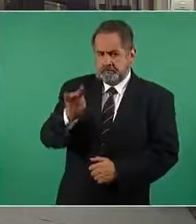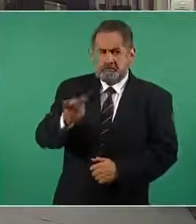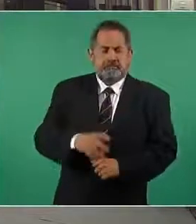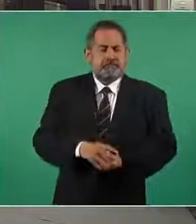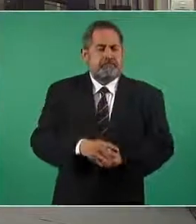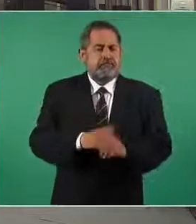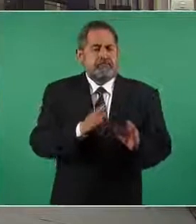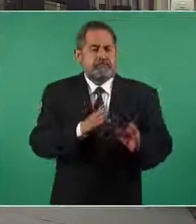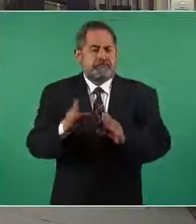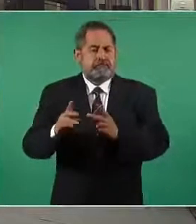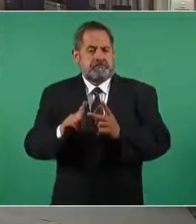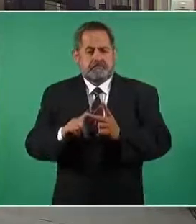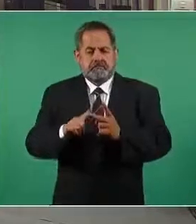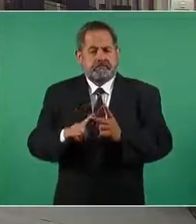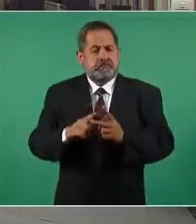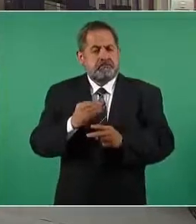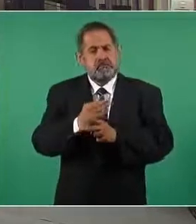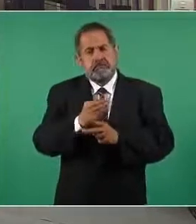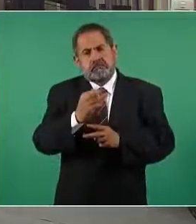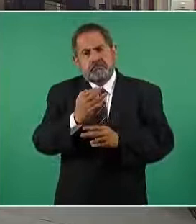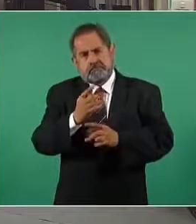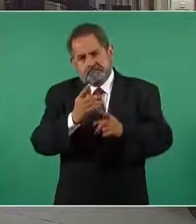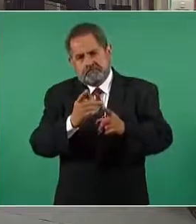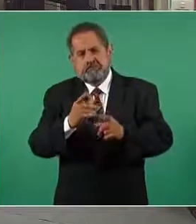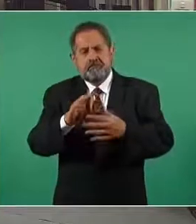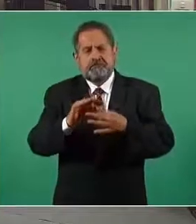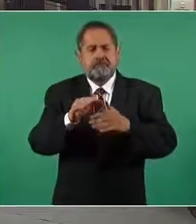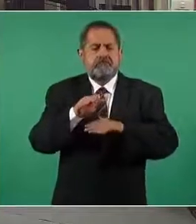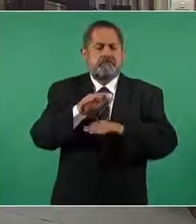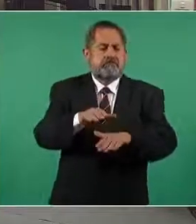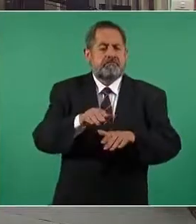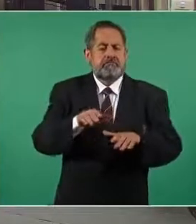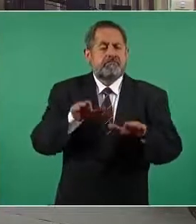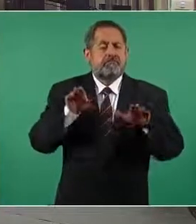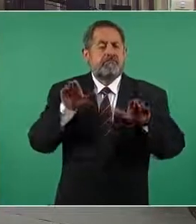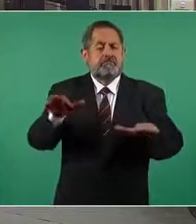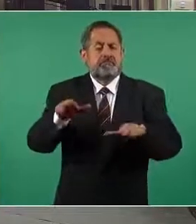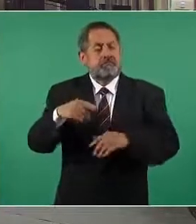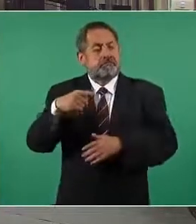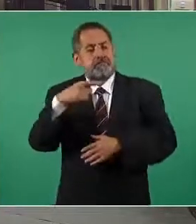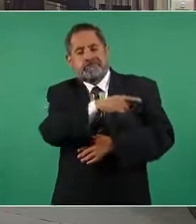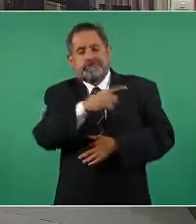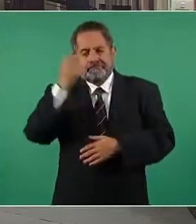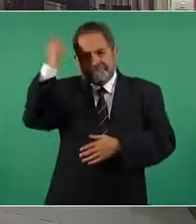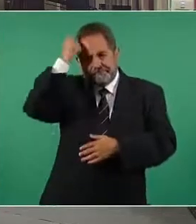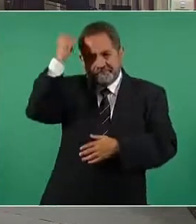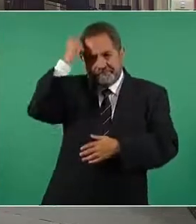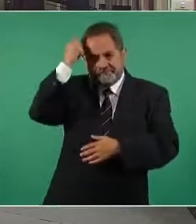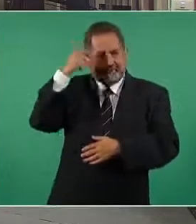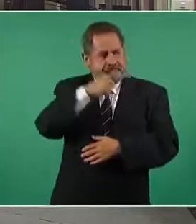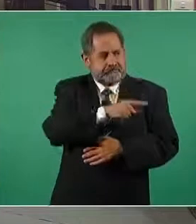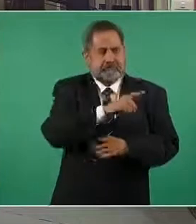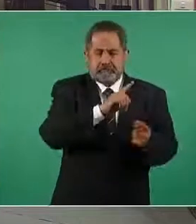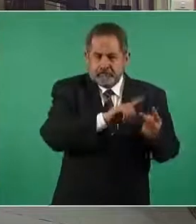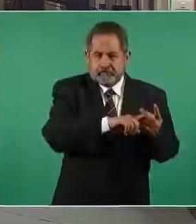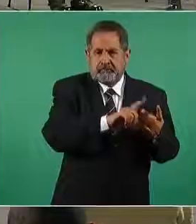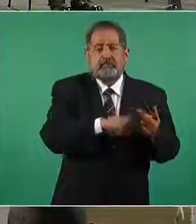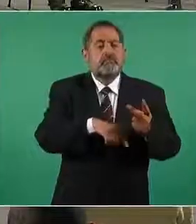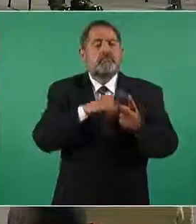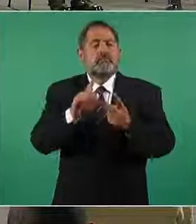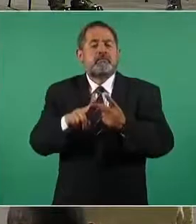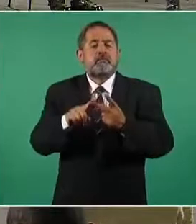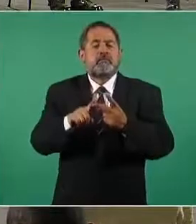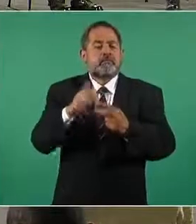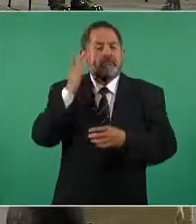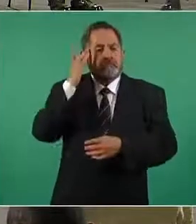segundo término aprovechando también lo que usted comentó del aeropuerto de Texcoco y ahorita el nuevo aeropuerto en